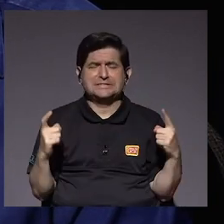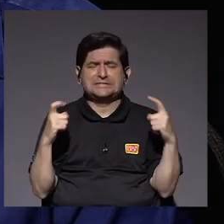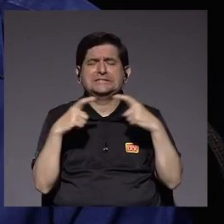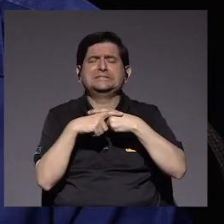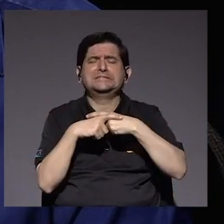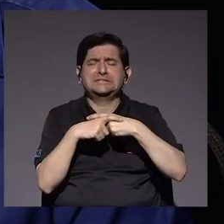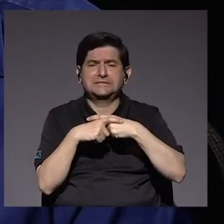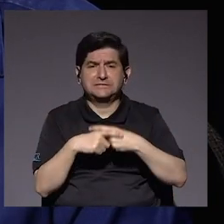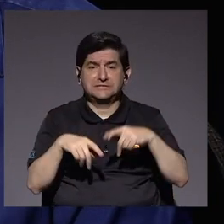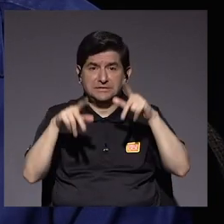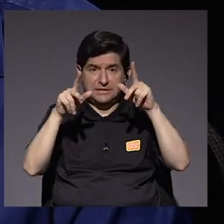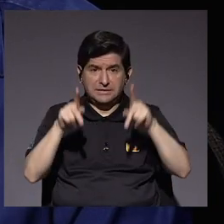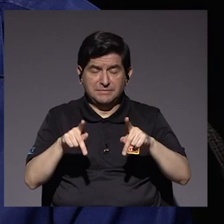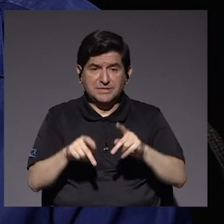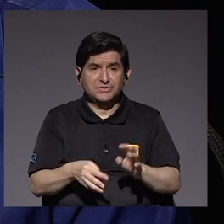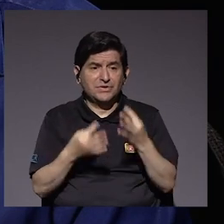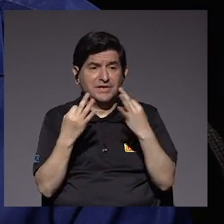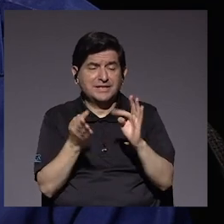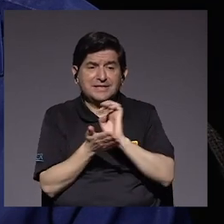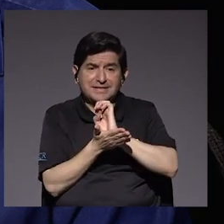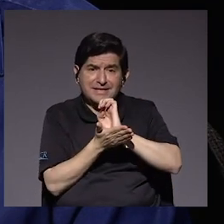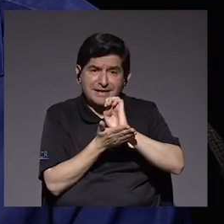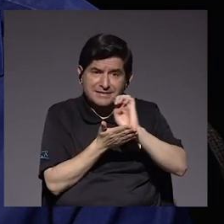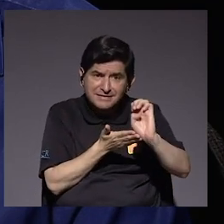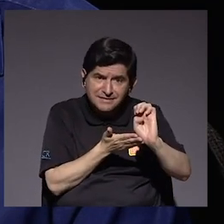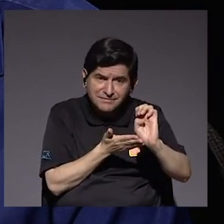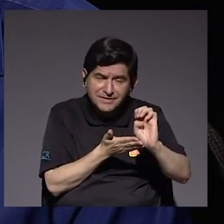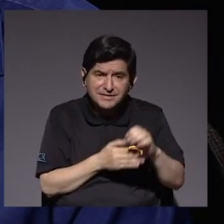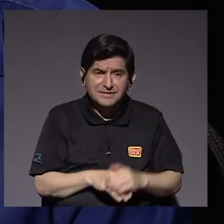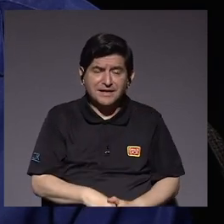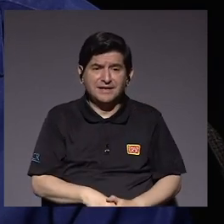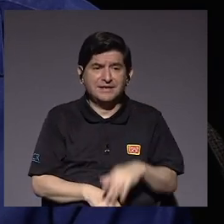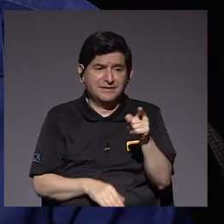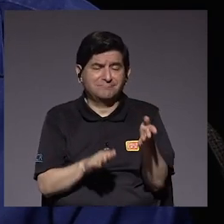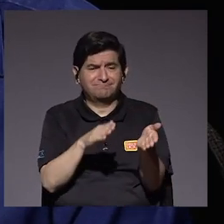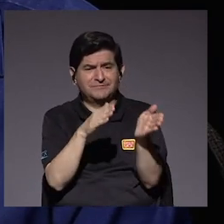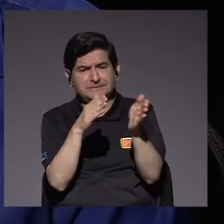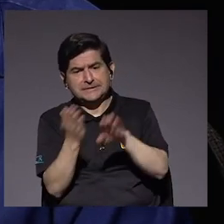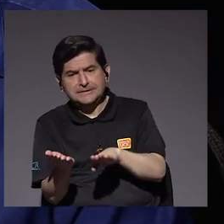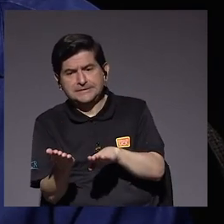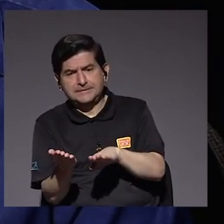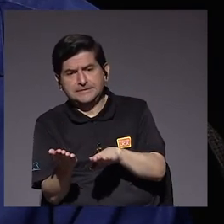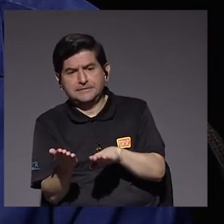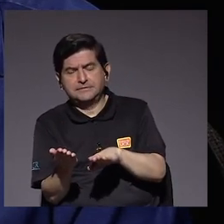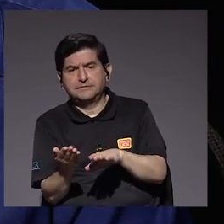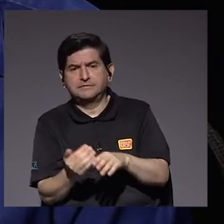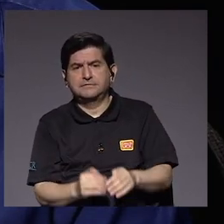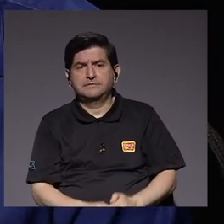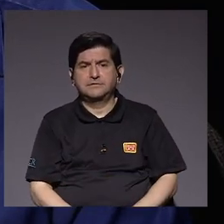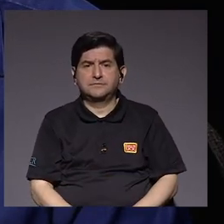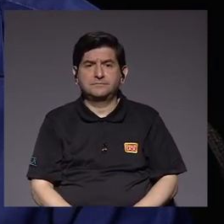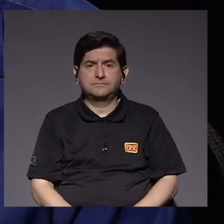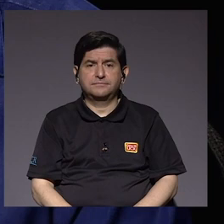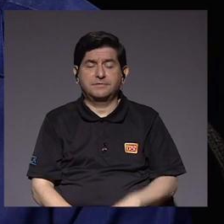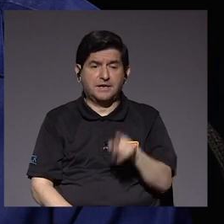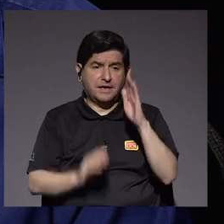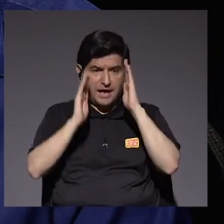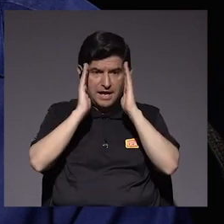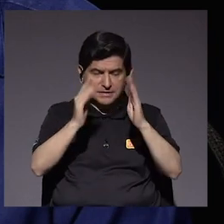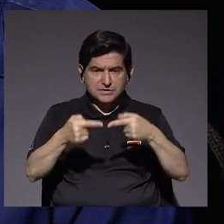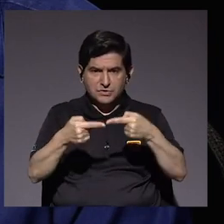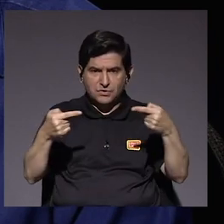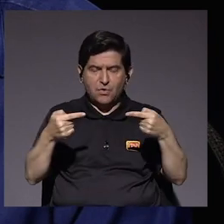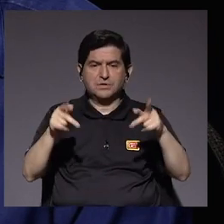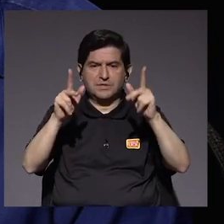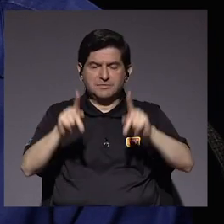complicados. Es un paciente para evitar que perdamos vidas, ¿verdad? Y básicamente está dirigido